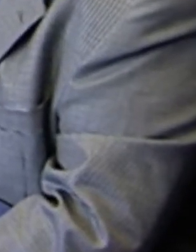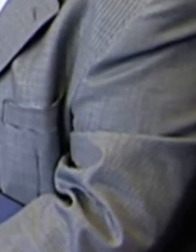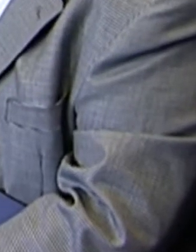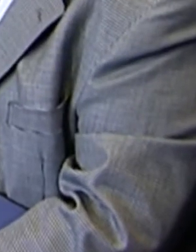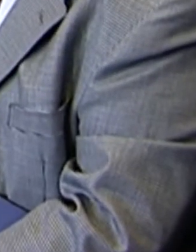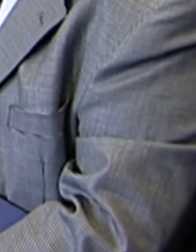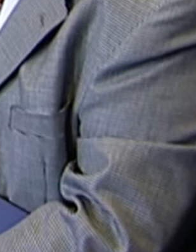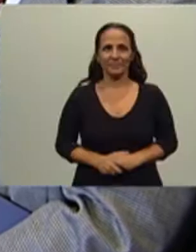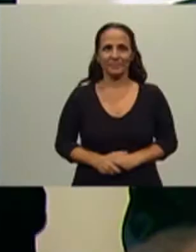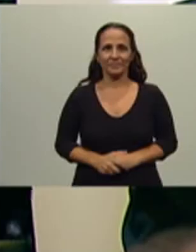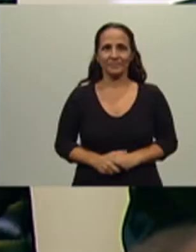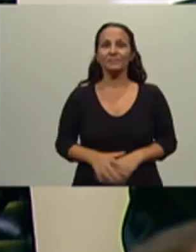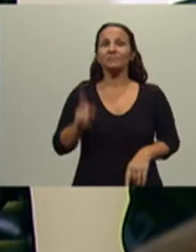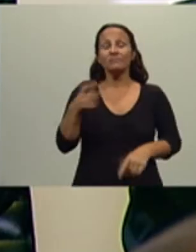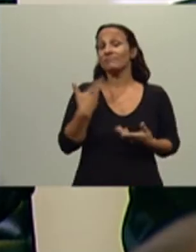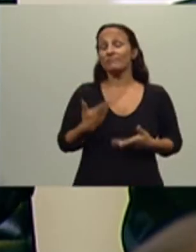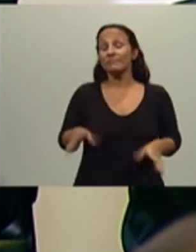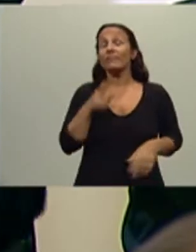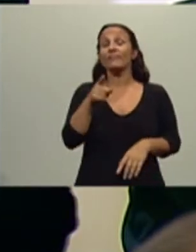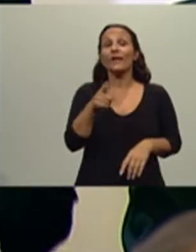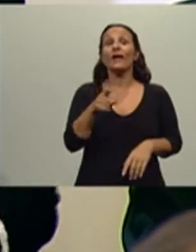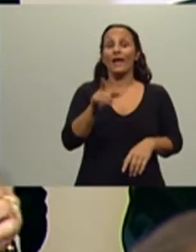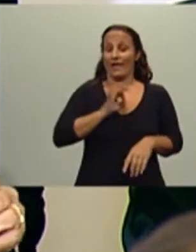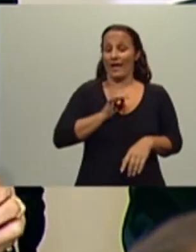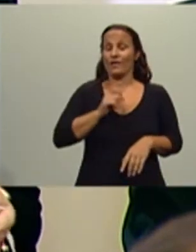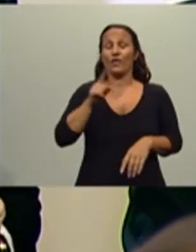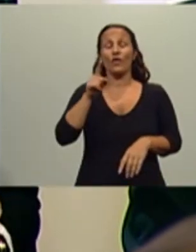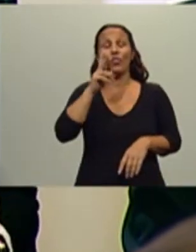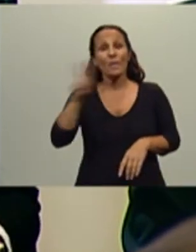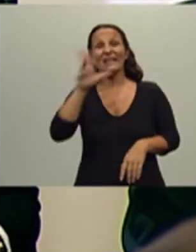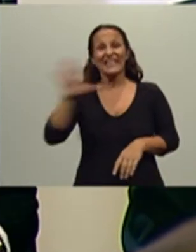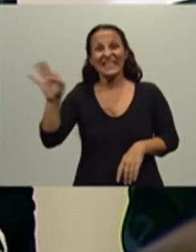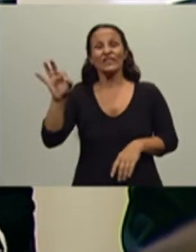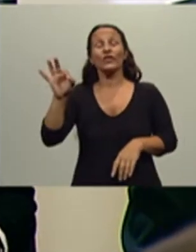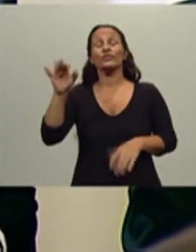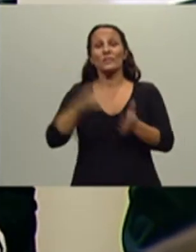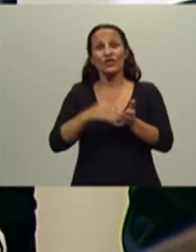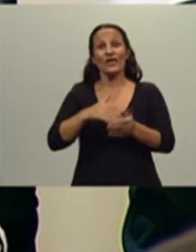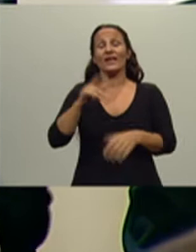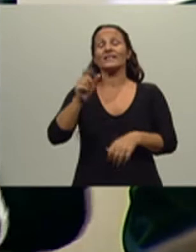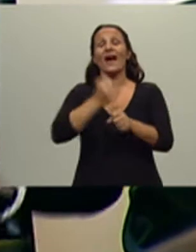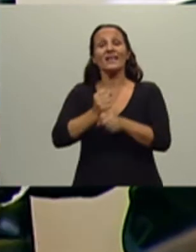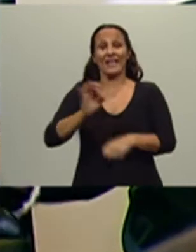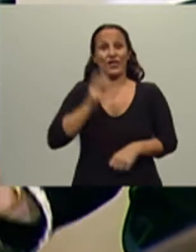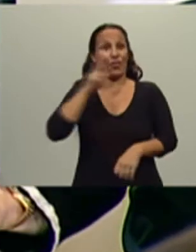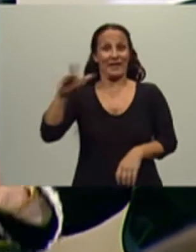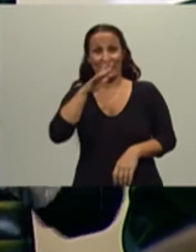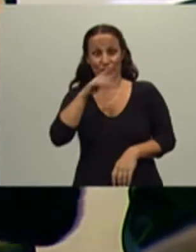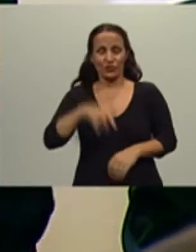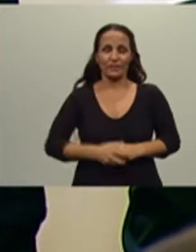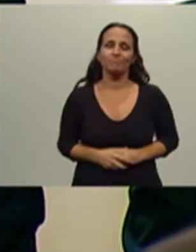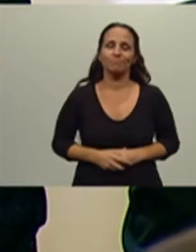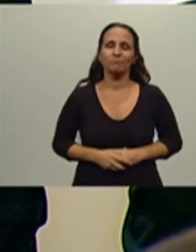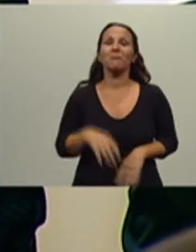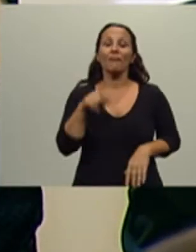.900 millones en el año 2013 y 2.500 millones hasta abril del año 2014. Esto